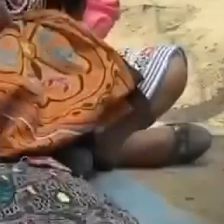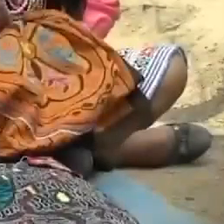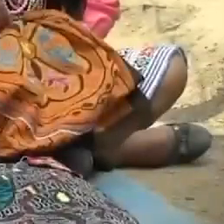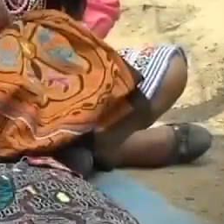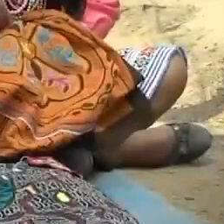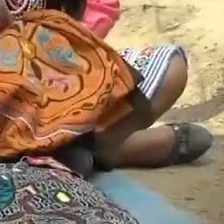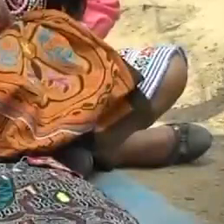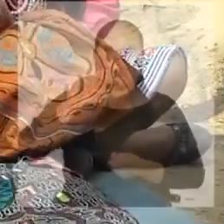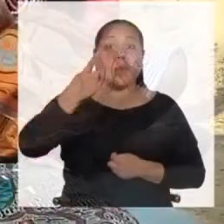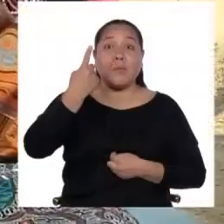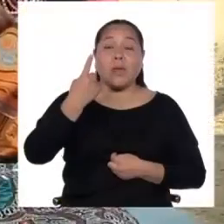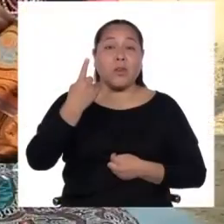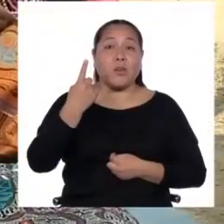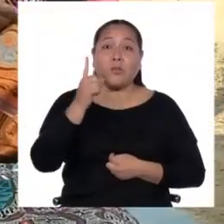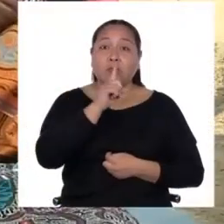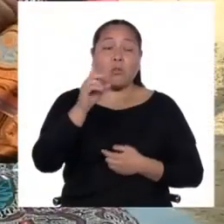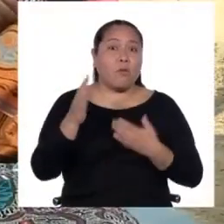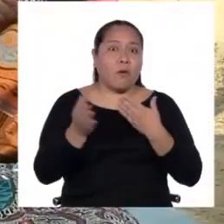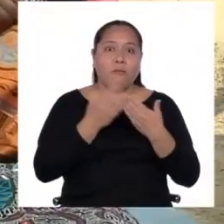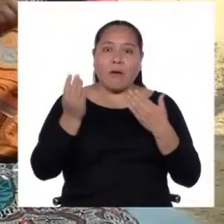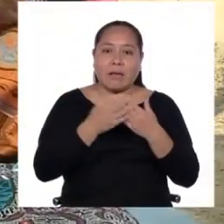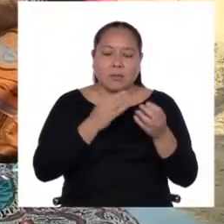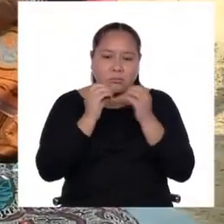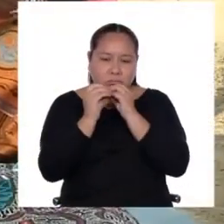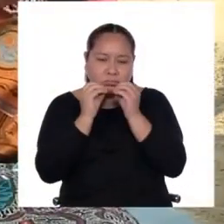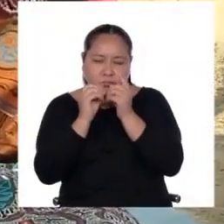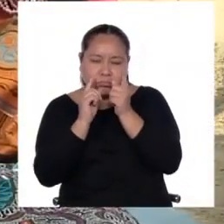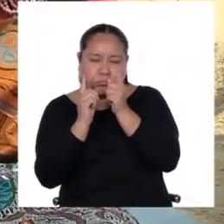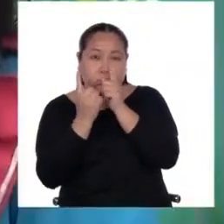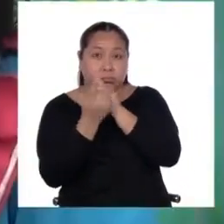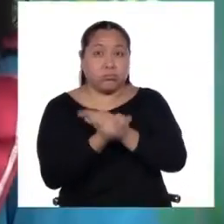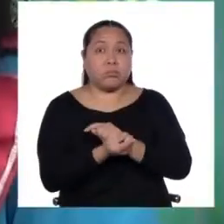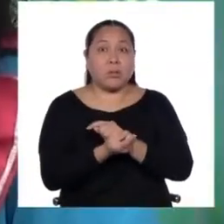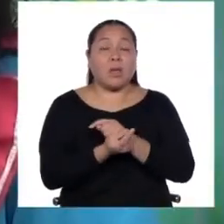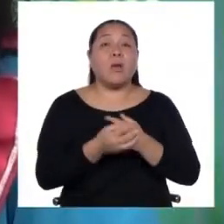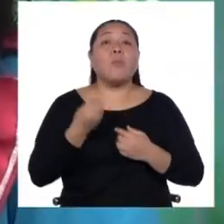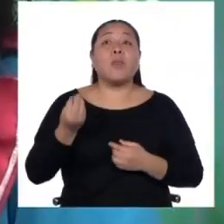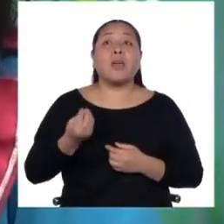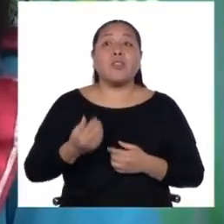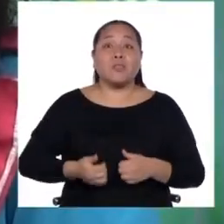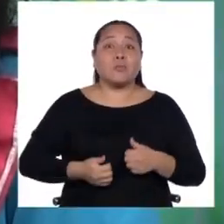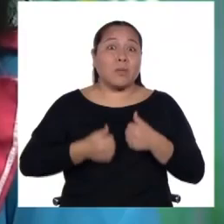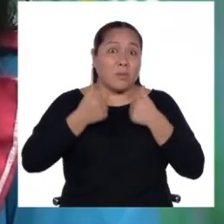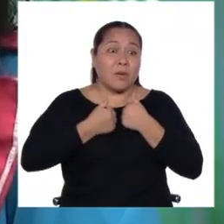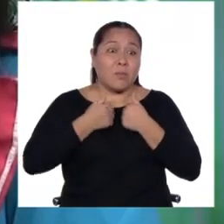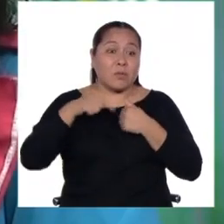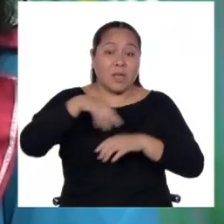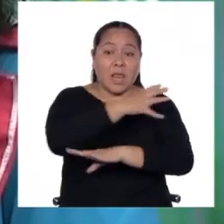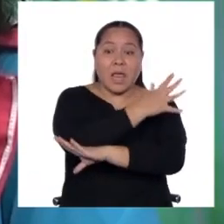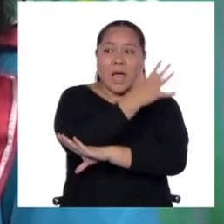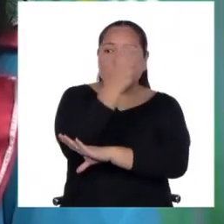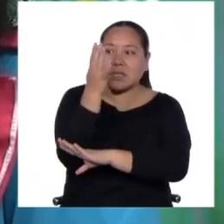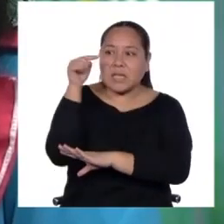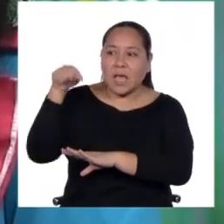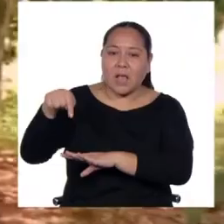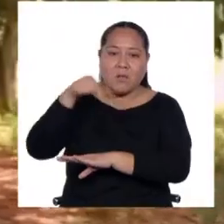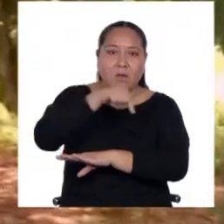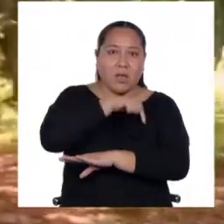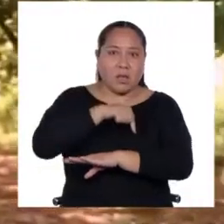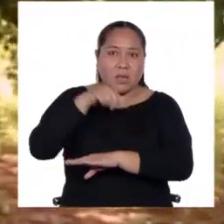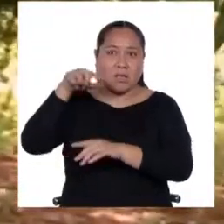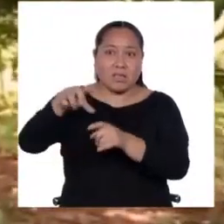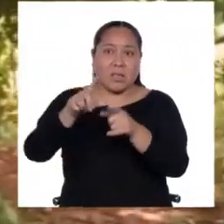En primer lugar, no fue fácil adaptarse, porque nosotros vivimos en la selva lleno de ambiente,